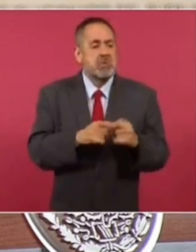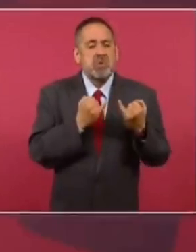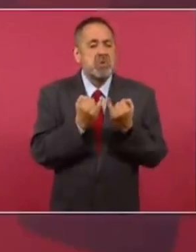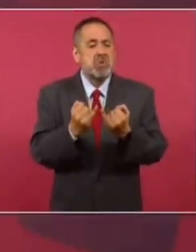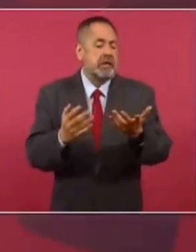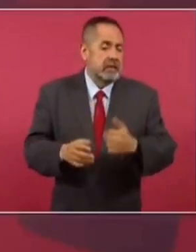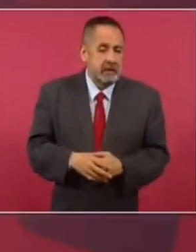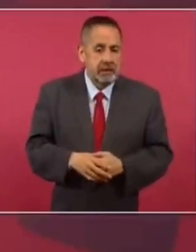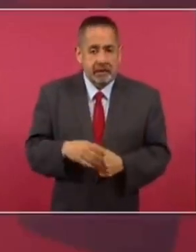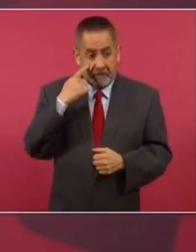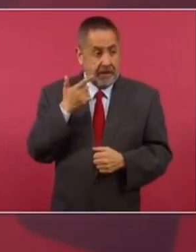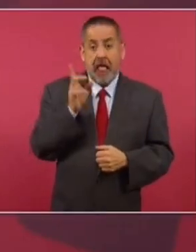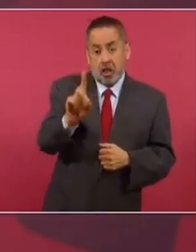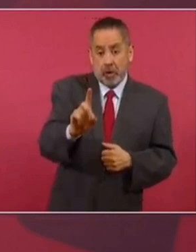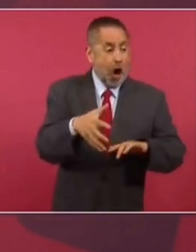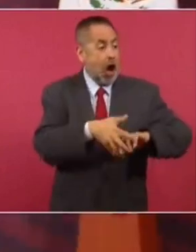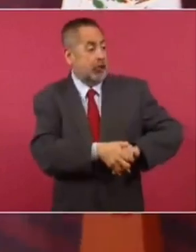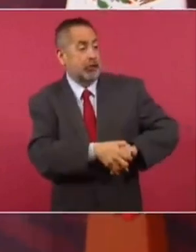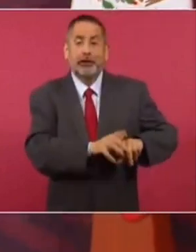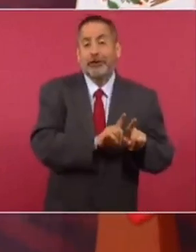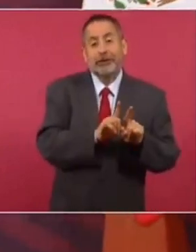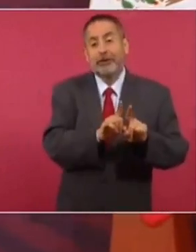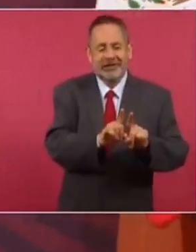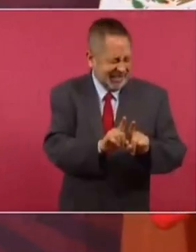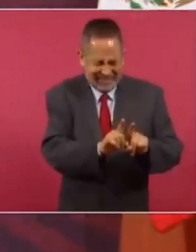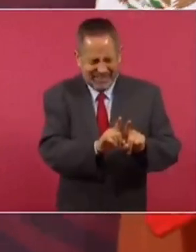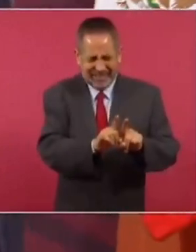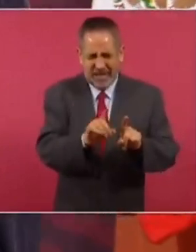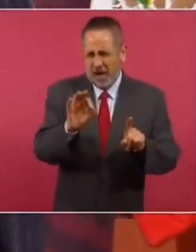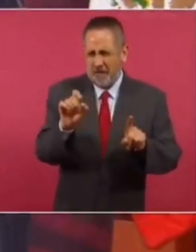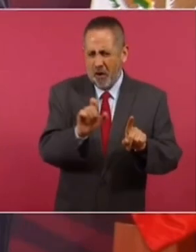Al grado de que el domingo ahí están agarrados de la mano. Fox.